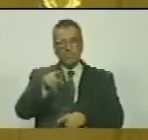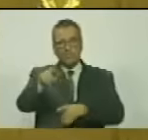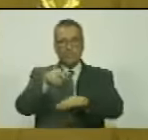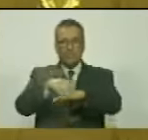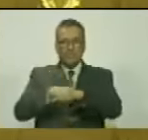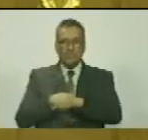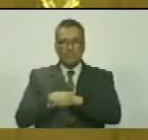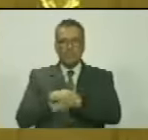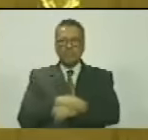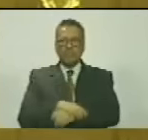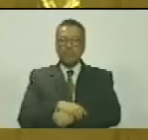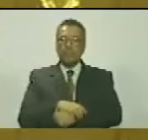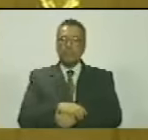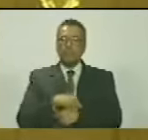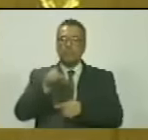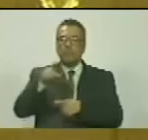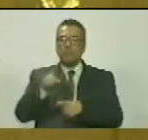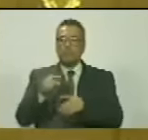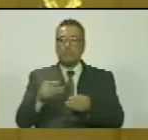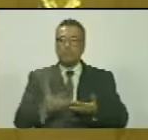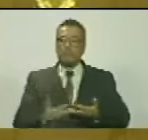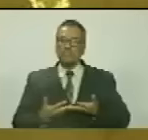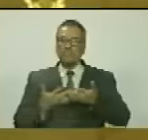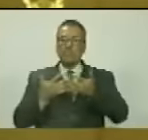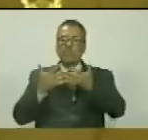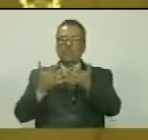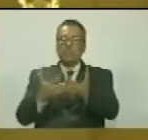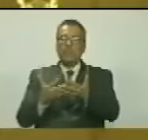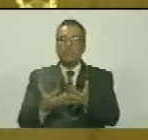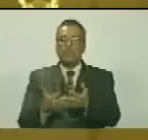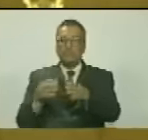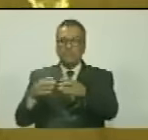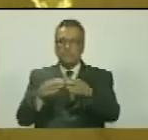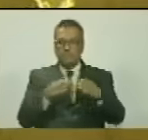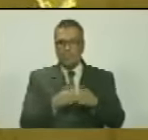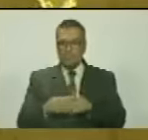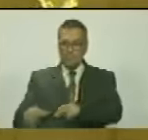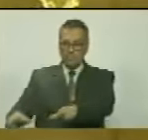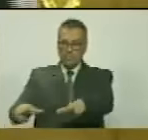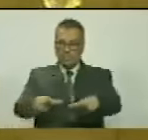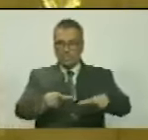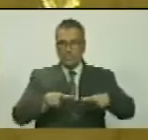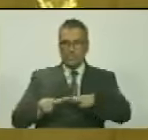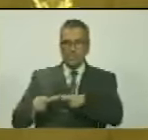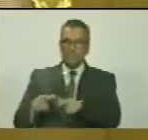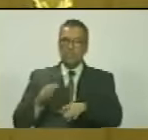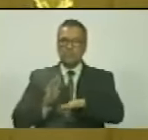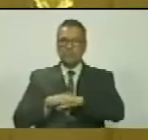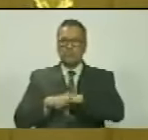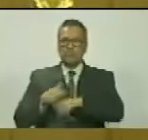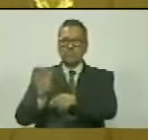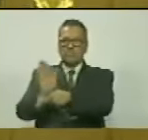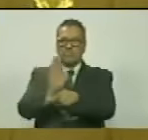inglesa les estaba ofreciendo pedazos de territorio a causa de su protección en